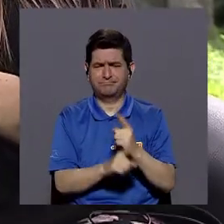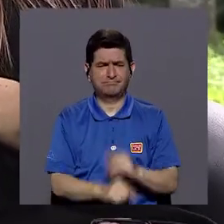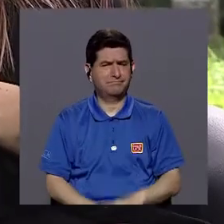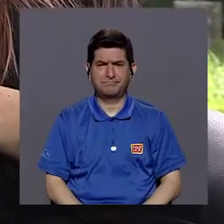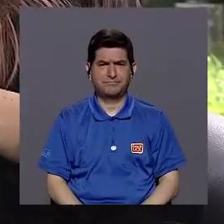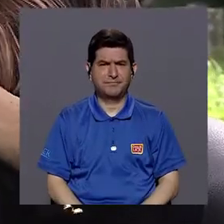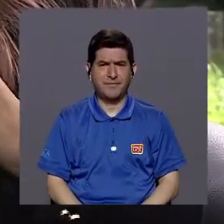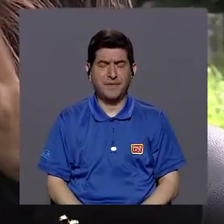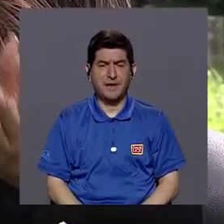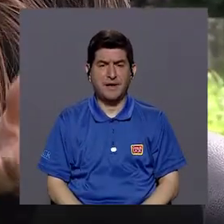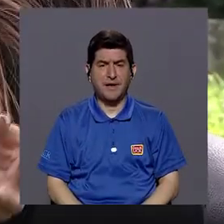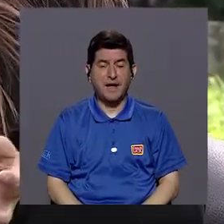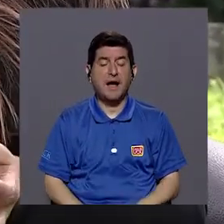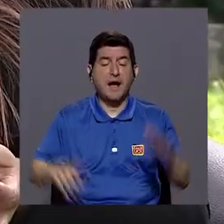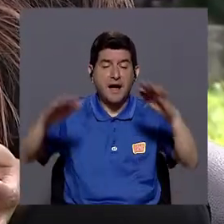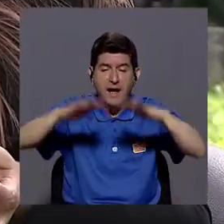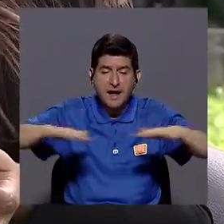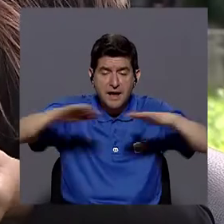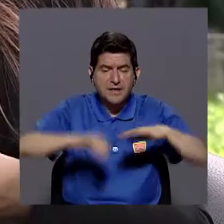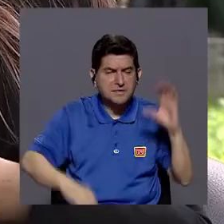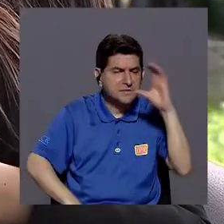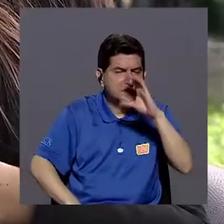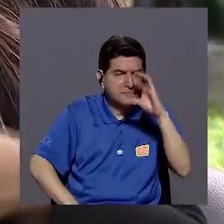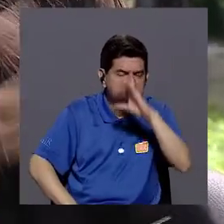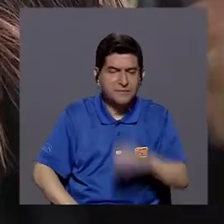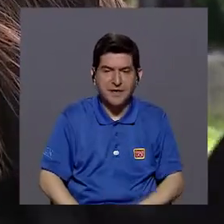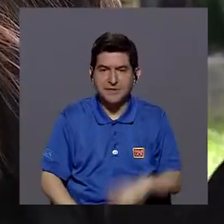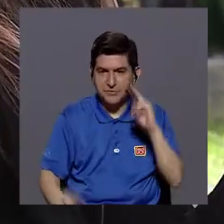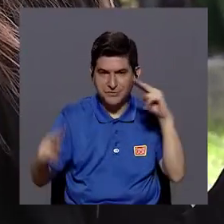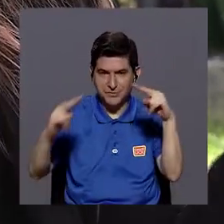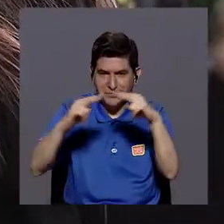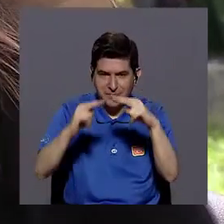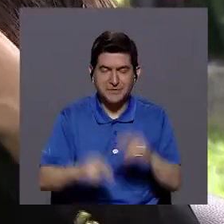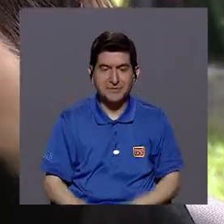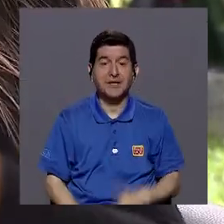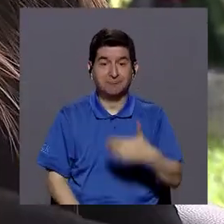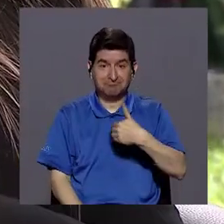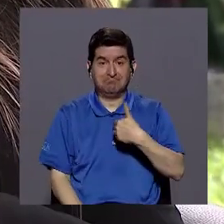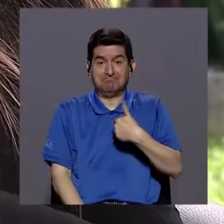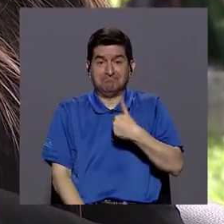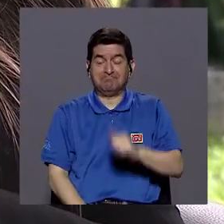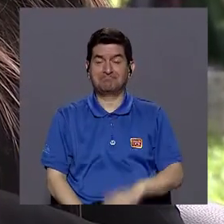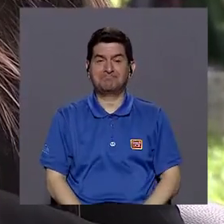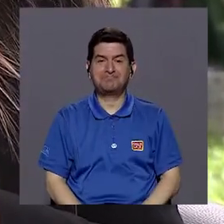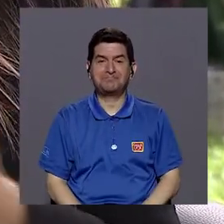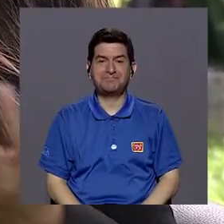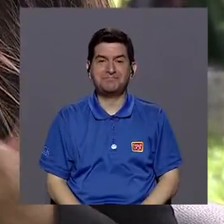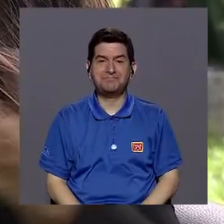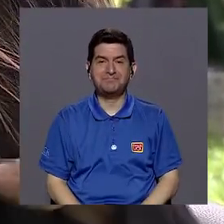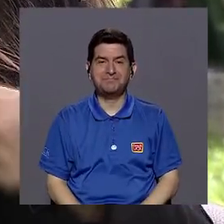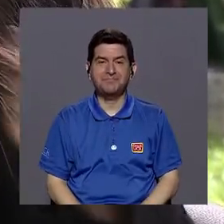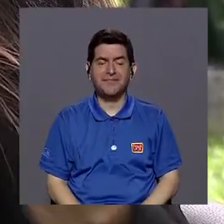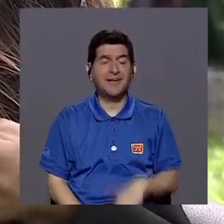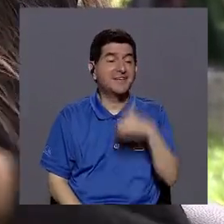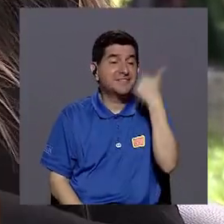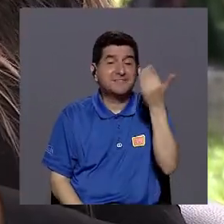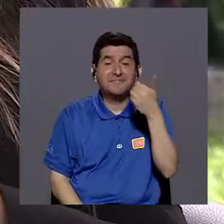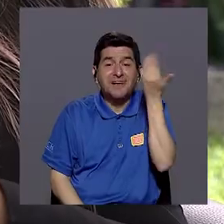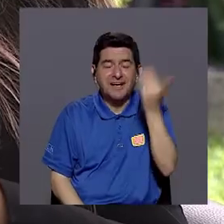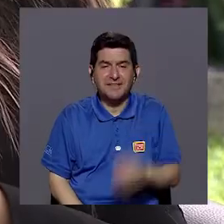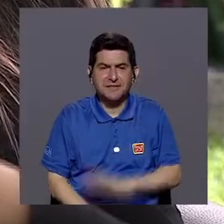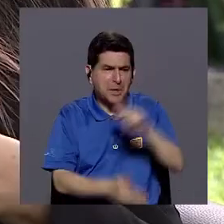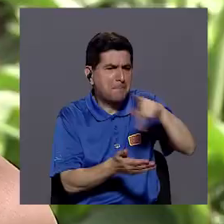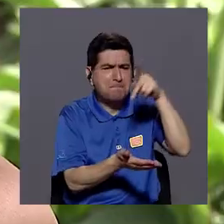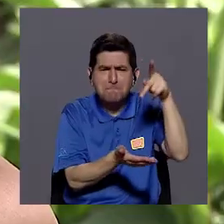la exploración del entorno es algo que tenemos, ¿verdad?, muy fácil. Los